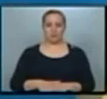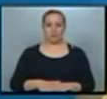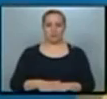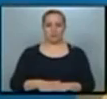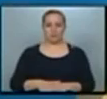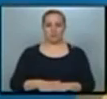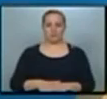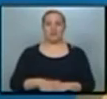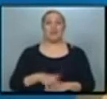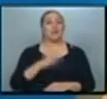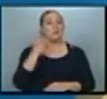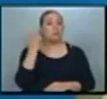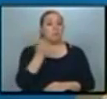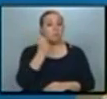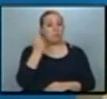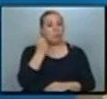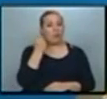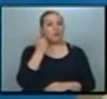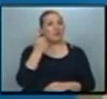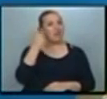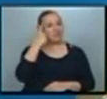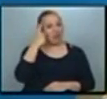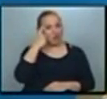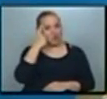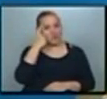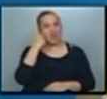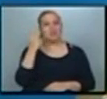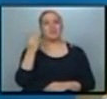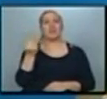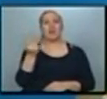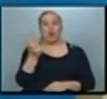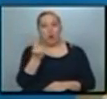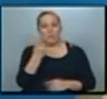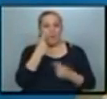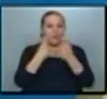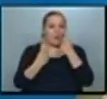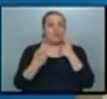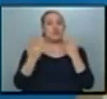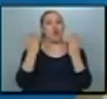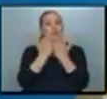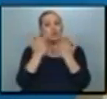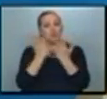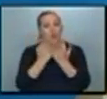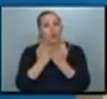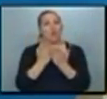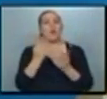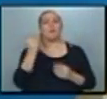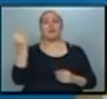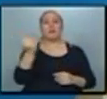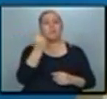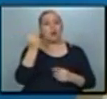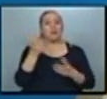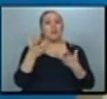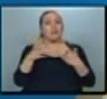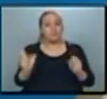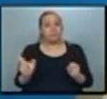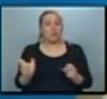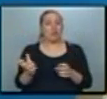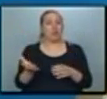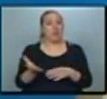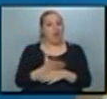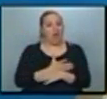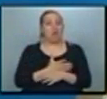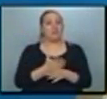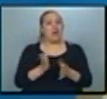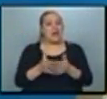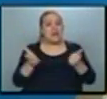Y qué importante que es crear conciencia, ¿no?, en la prevención, hacerse los estudios, porque es fundamental la detección temprana y el acceso